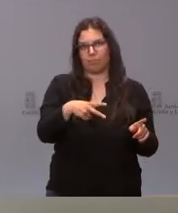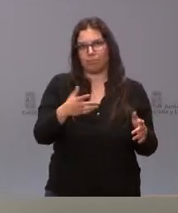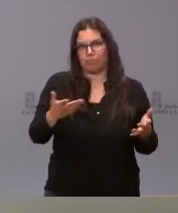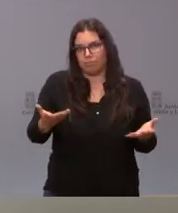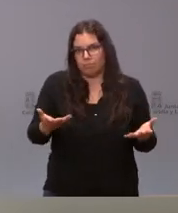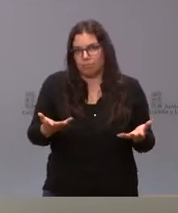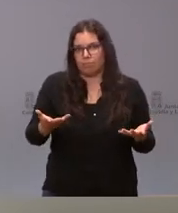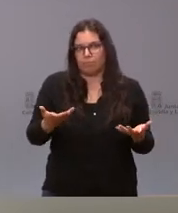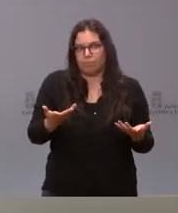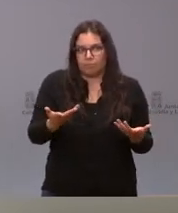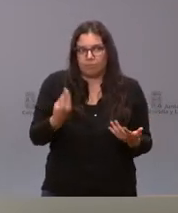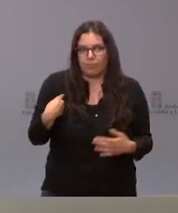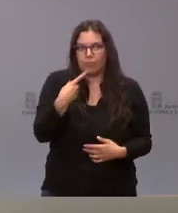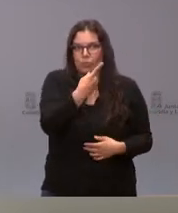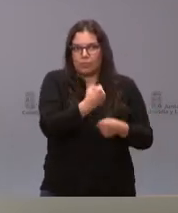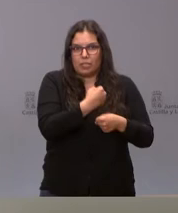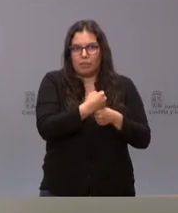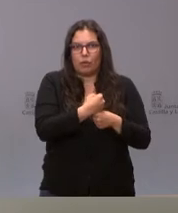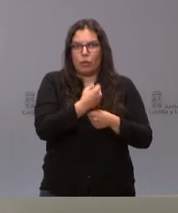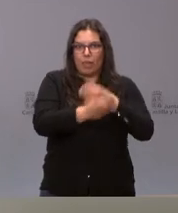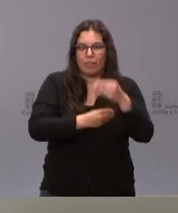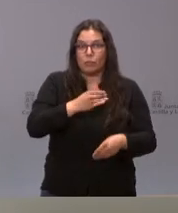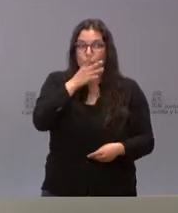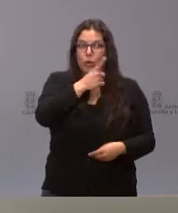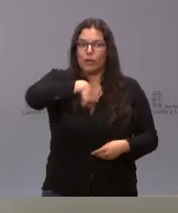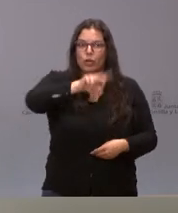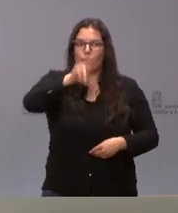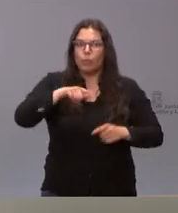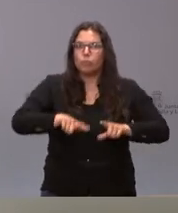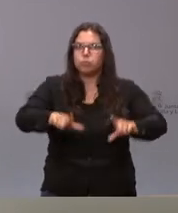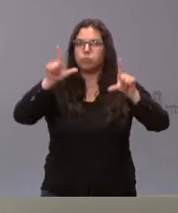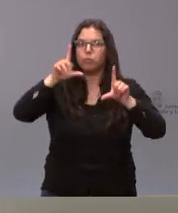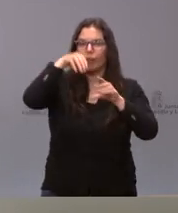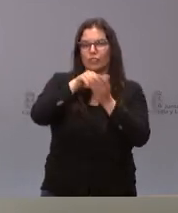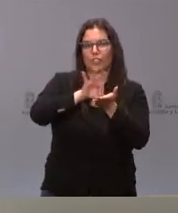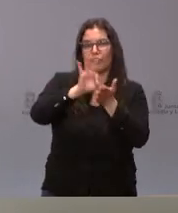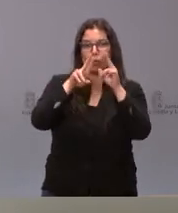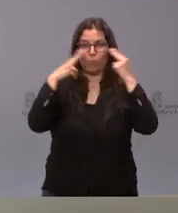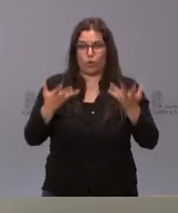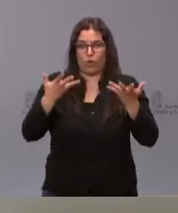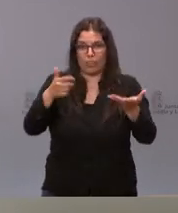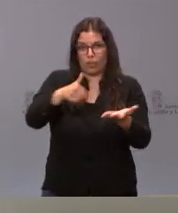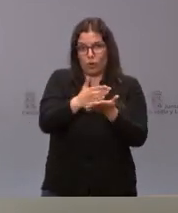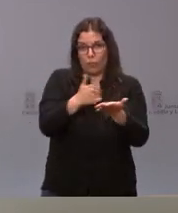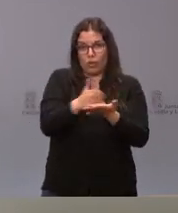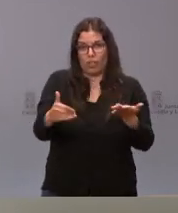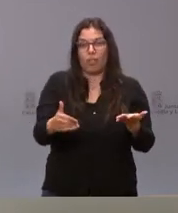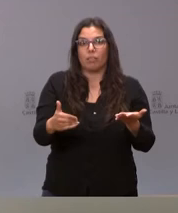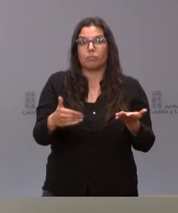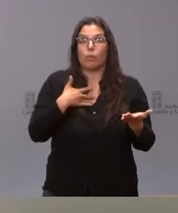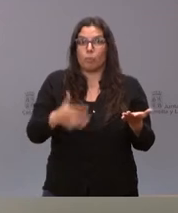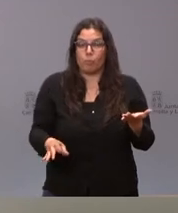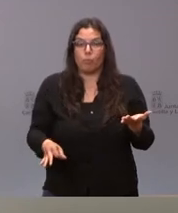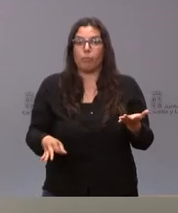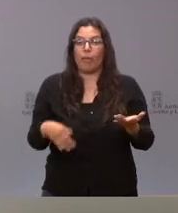y esa tarea que hoy realizamos porque son los protagonistas de los servicios públicos que se prestan en nuestra comunidad autónoma y no es incompatible el modo